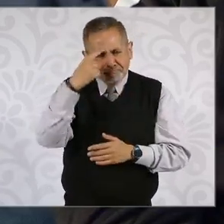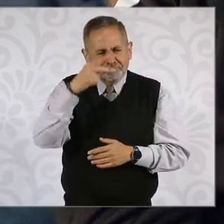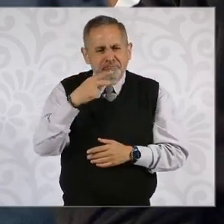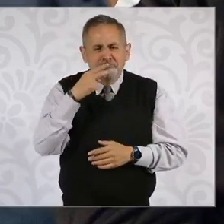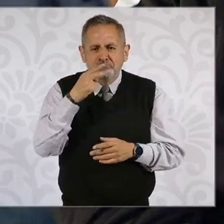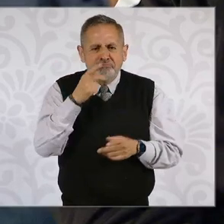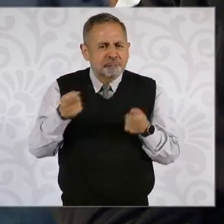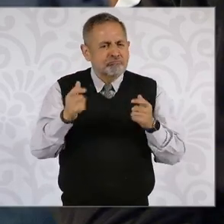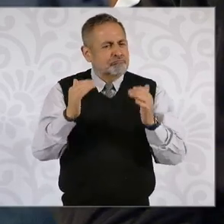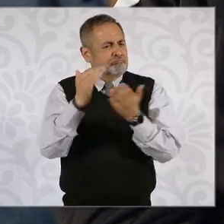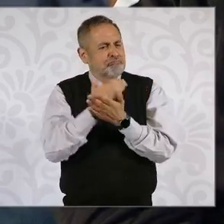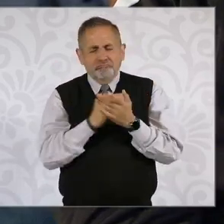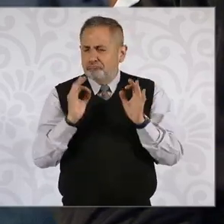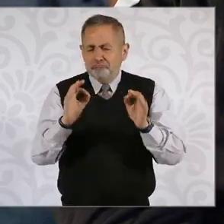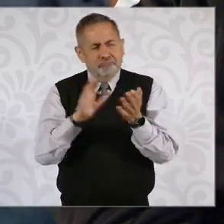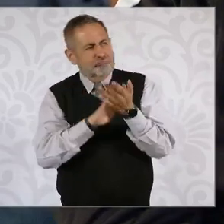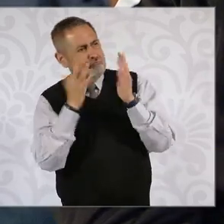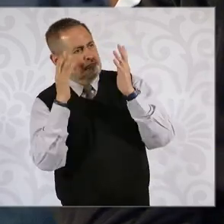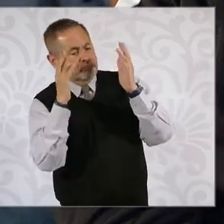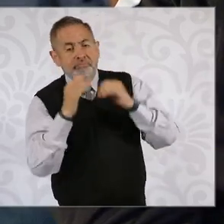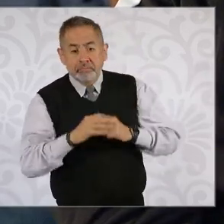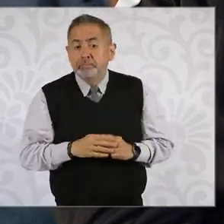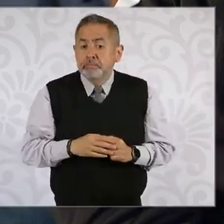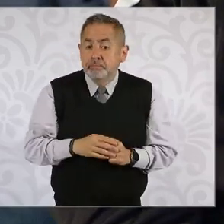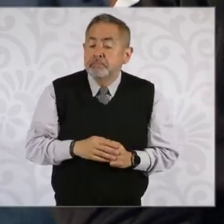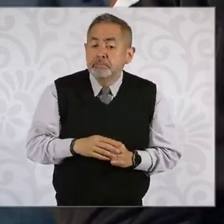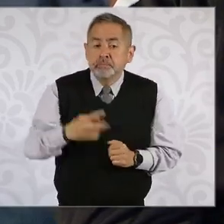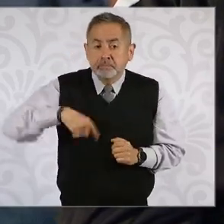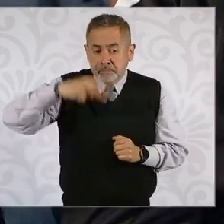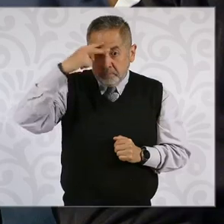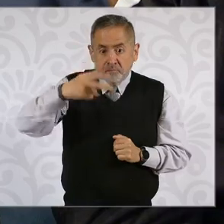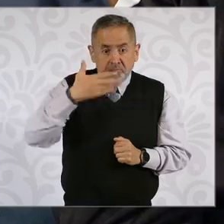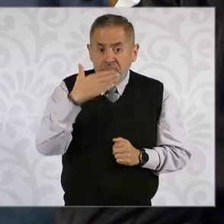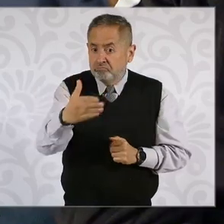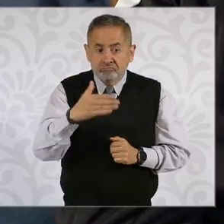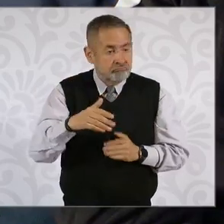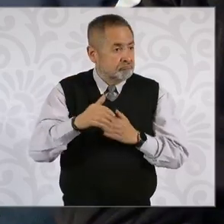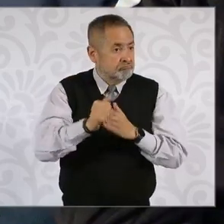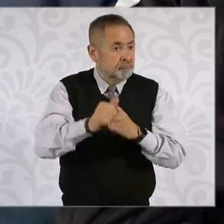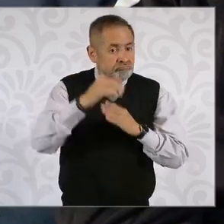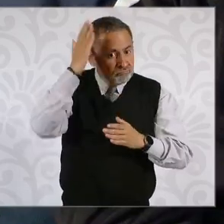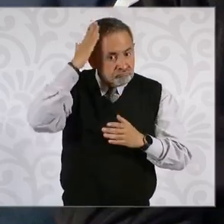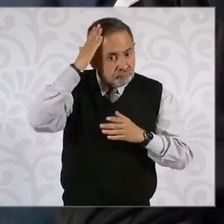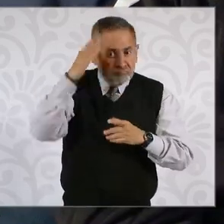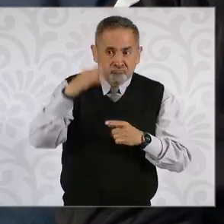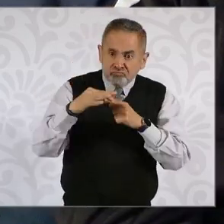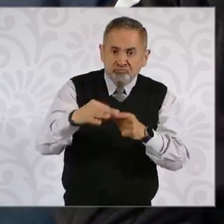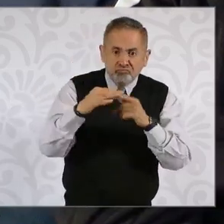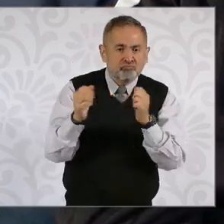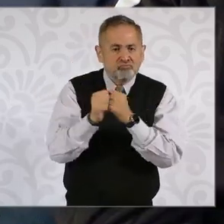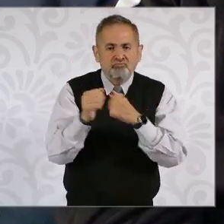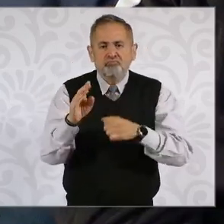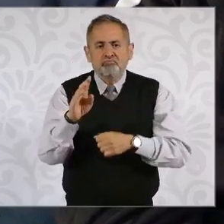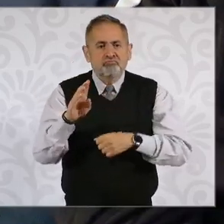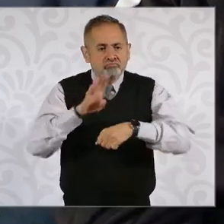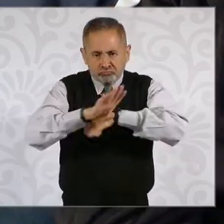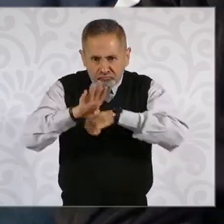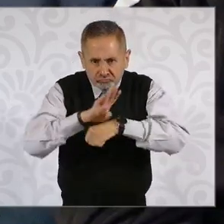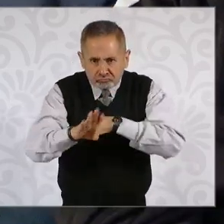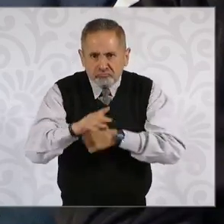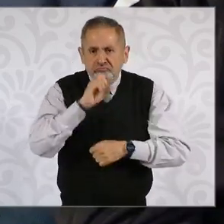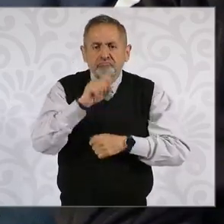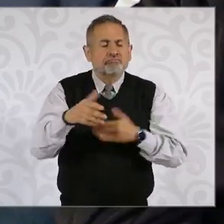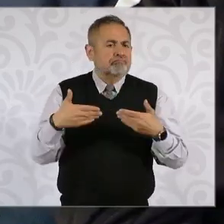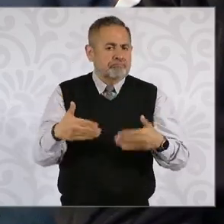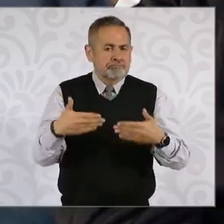Tabaco. Es un país que está siendo punta de lanza junto con Brasil y también